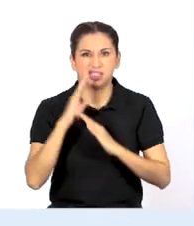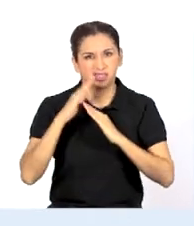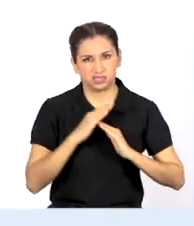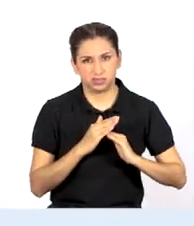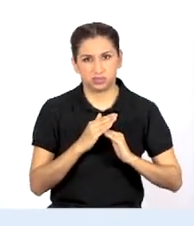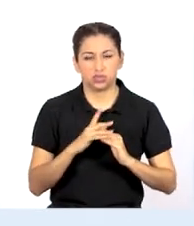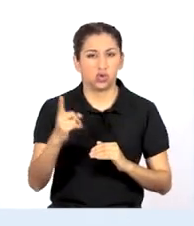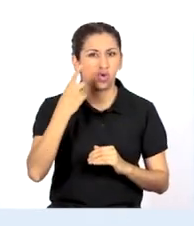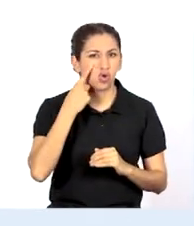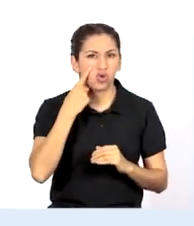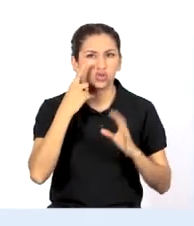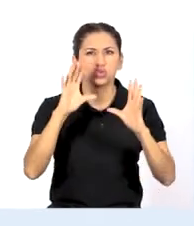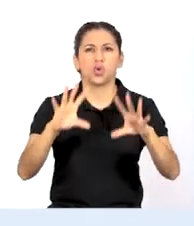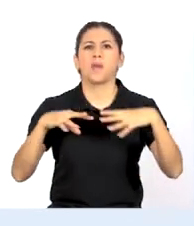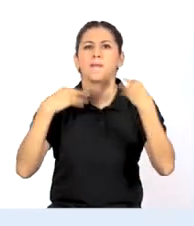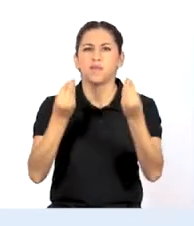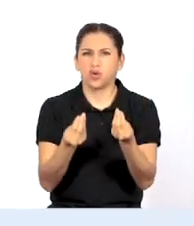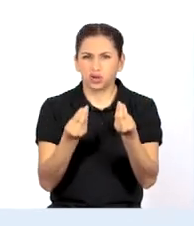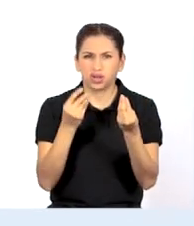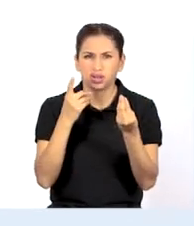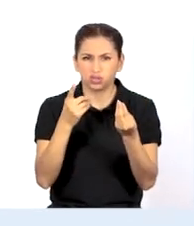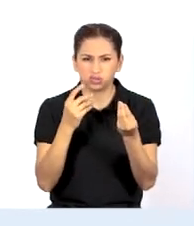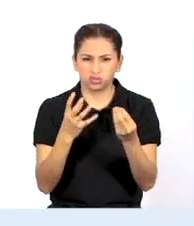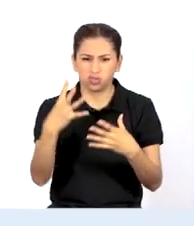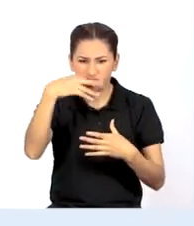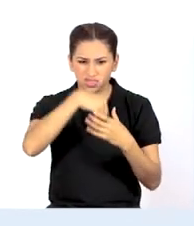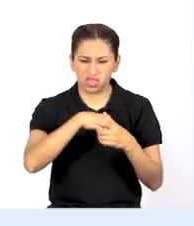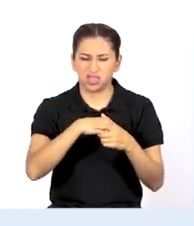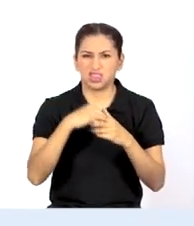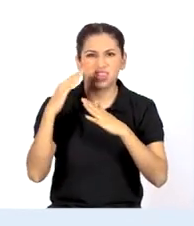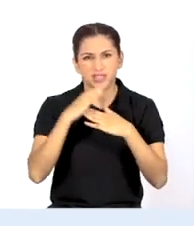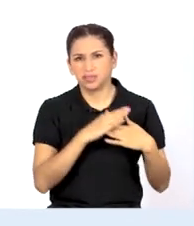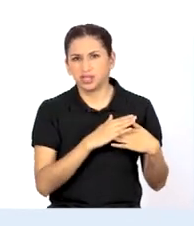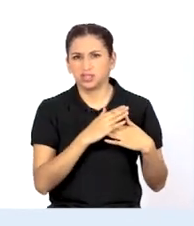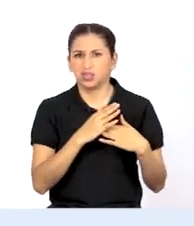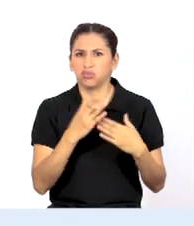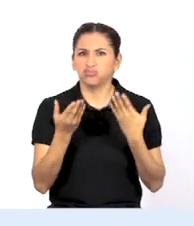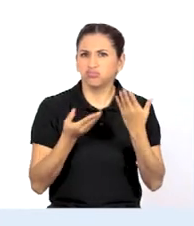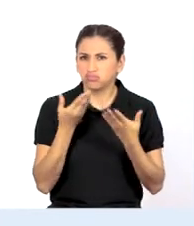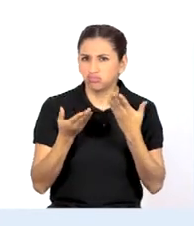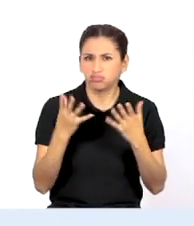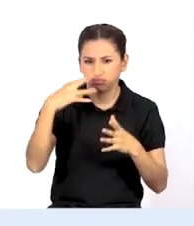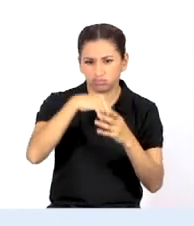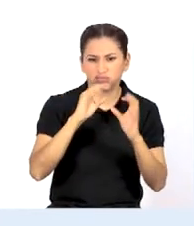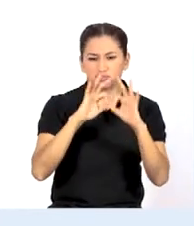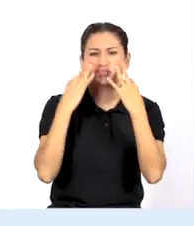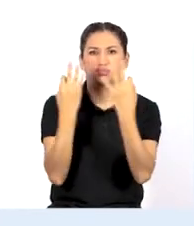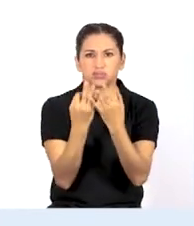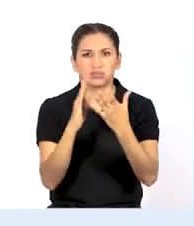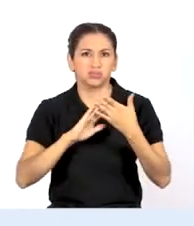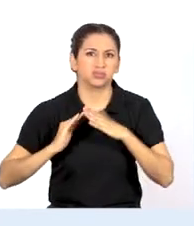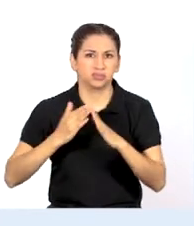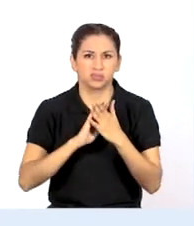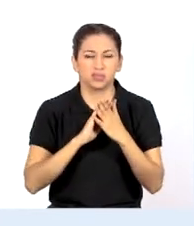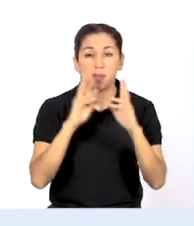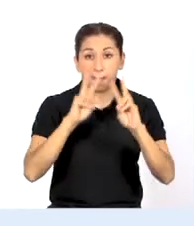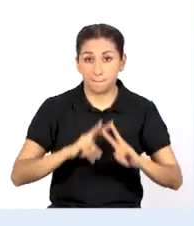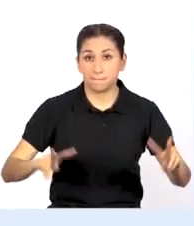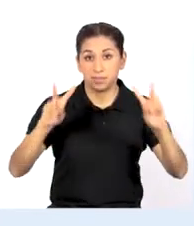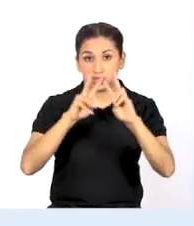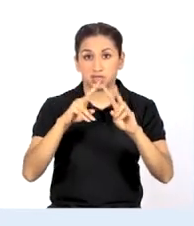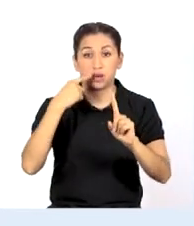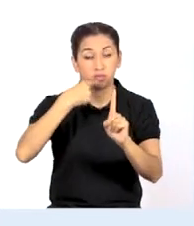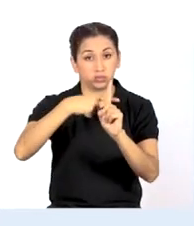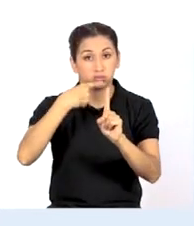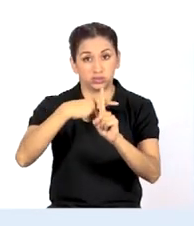el fenómeno de la discriminación étnico-racial y su impacto en la escuela, en la familia y en la comunidad. Valorar